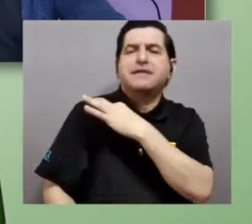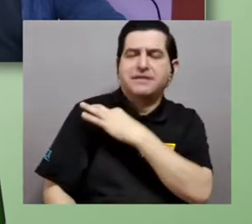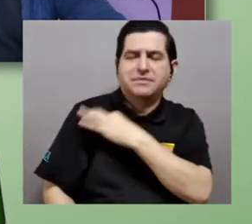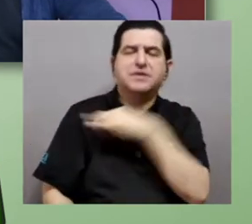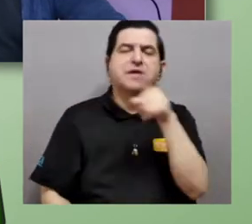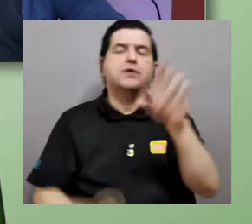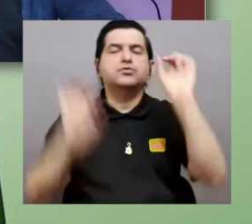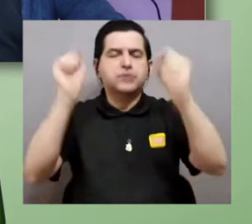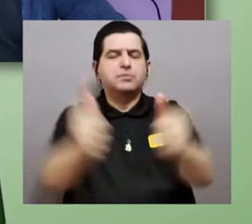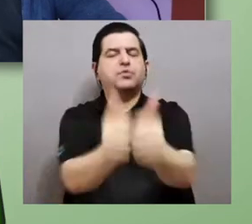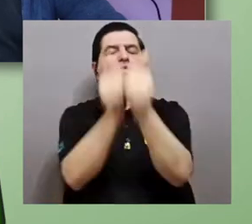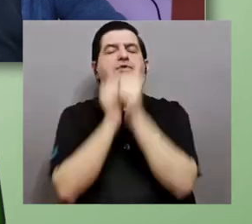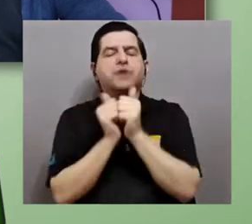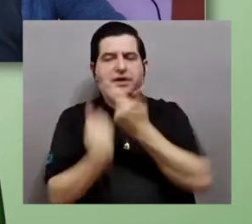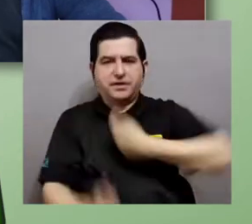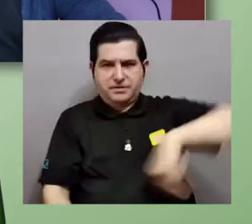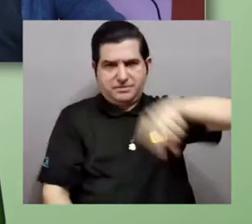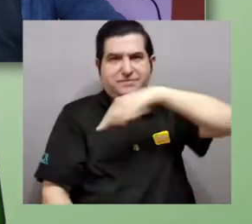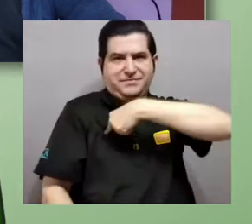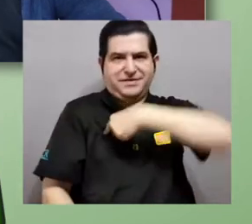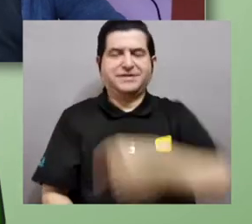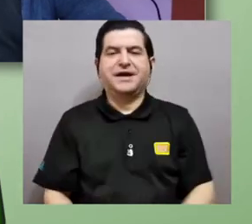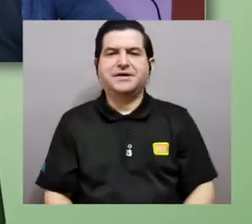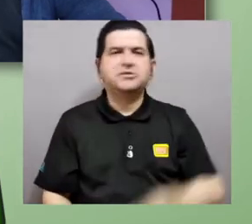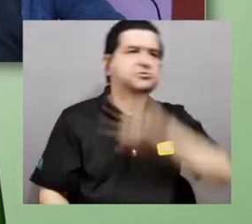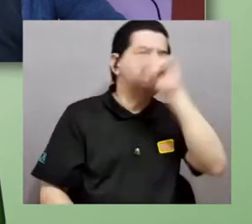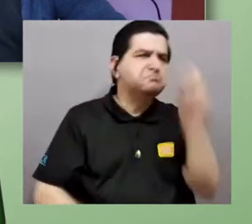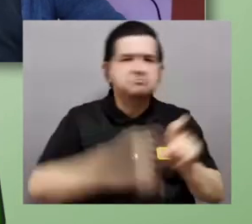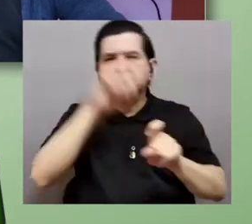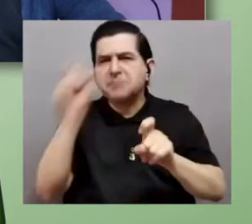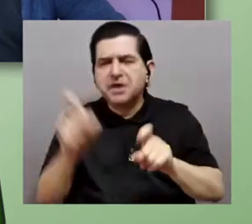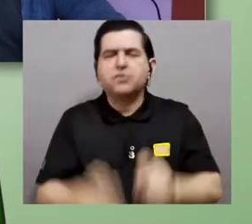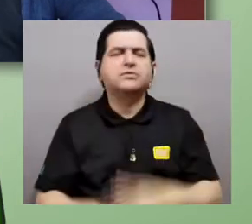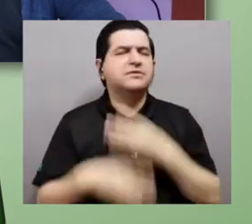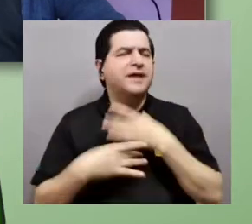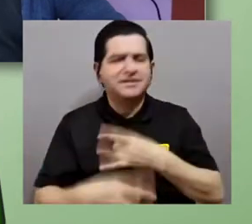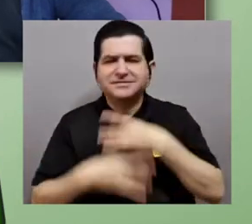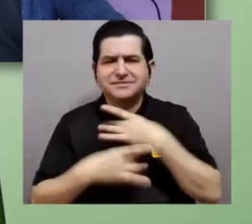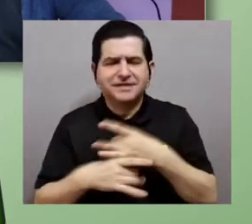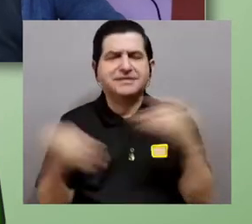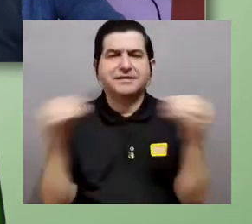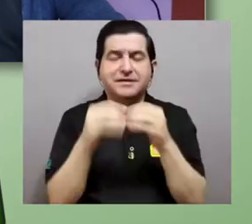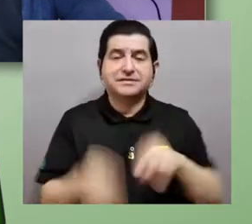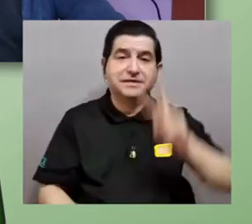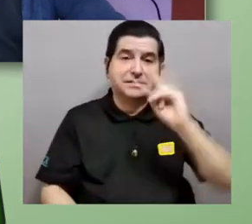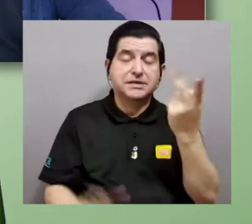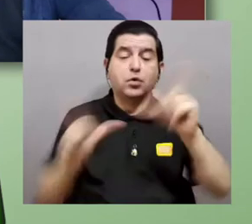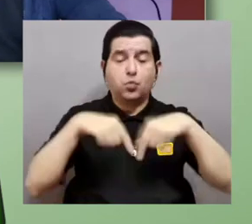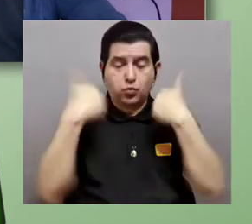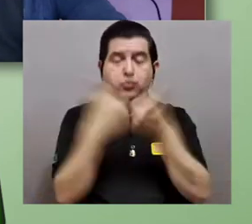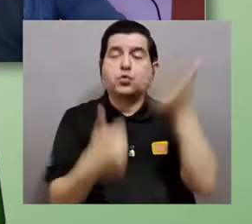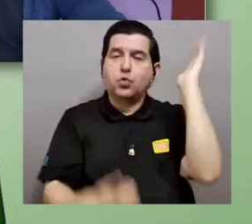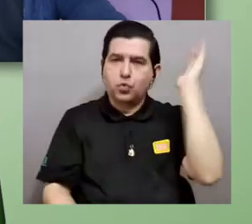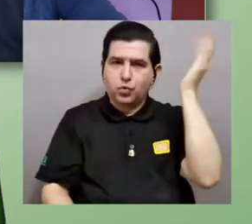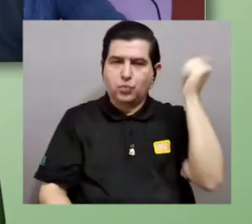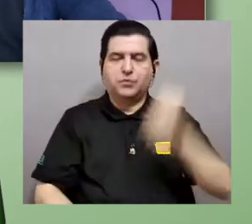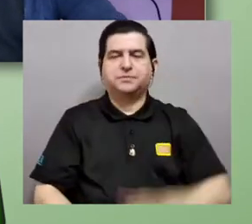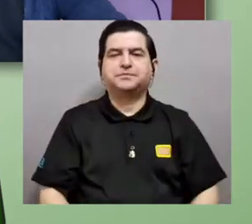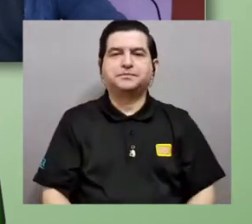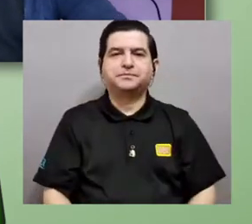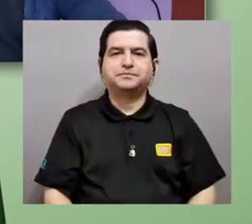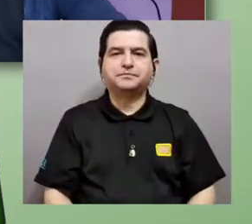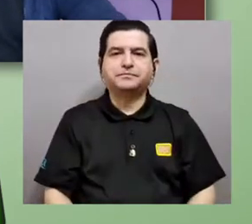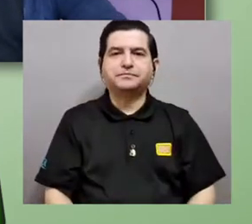que invitado, invitada para quien nos acompañe y pues haga sus consultas y se interese más. Este es el segundo ciclo de